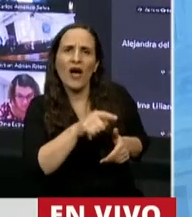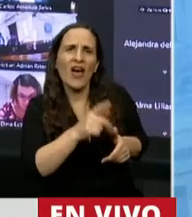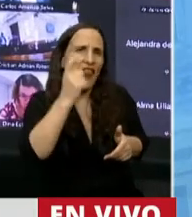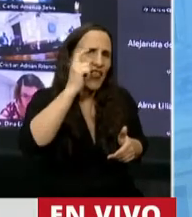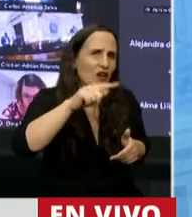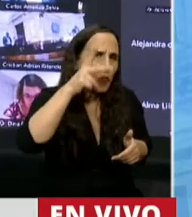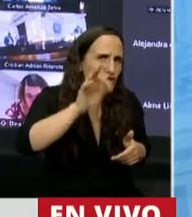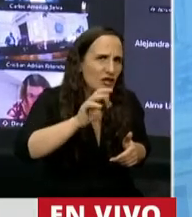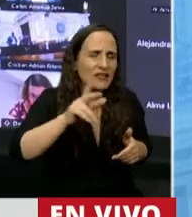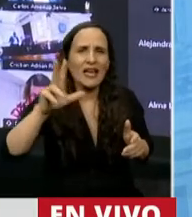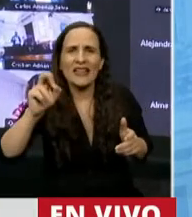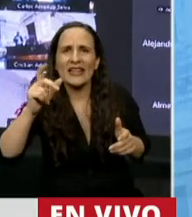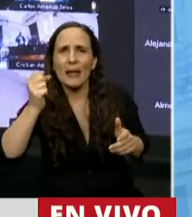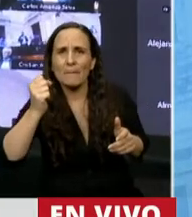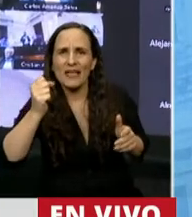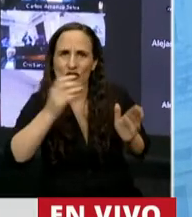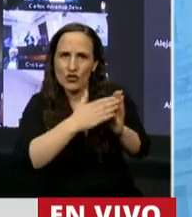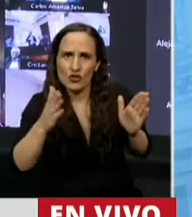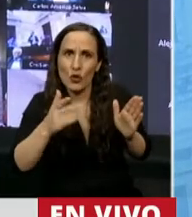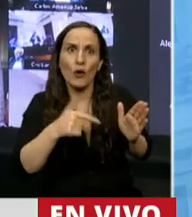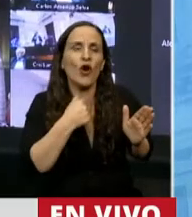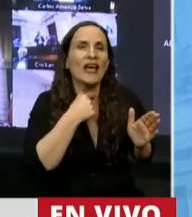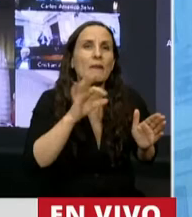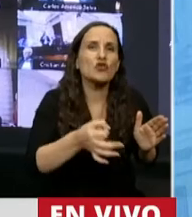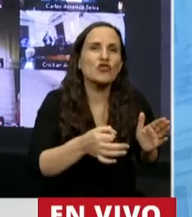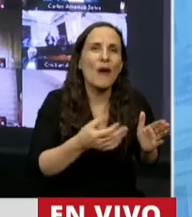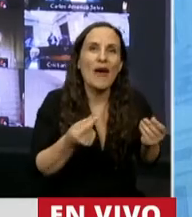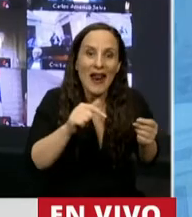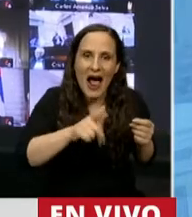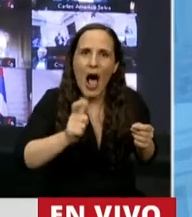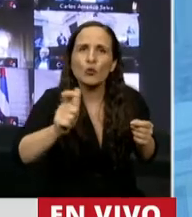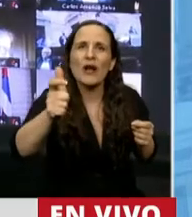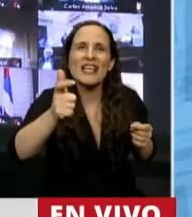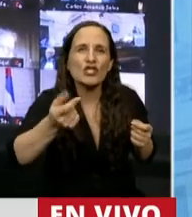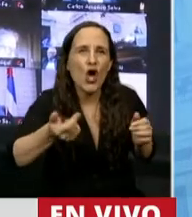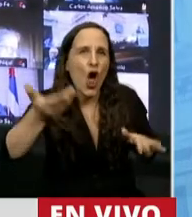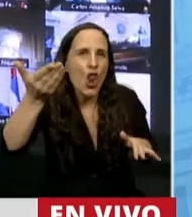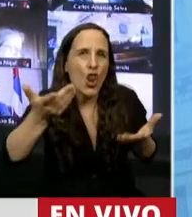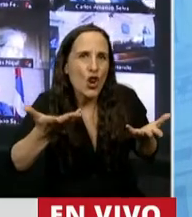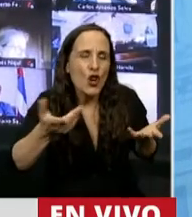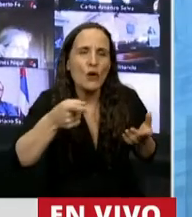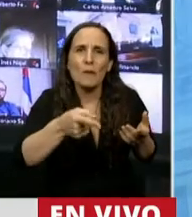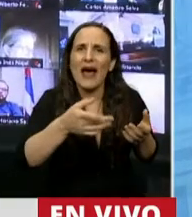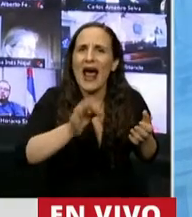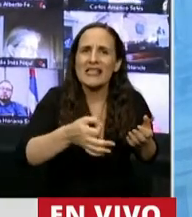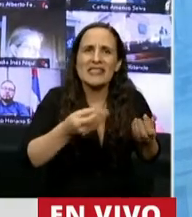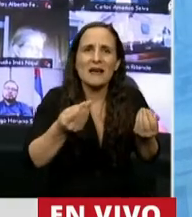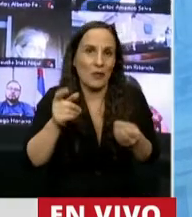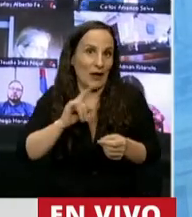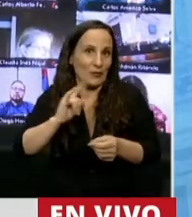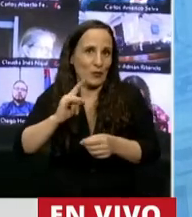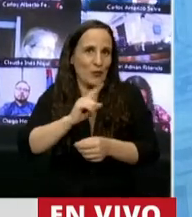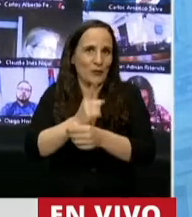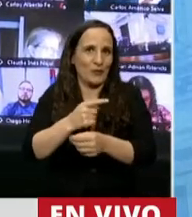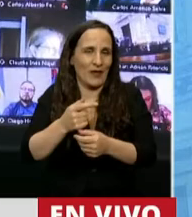30 pesos cada uno, pues nos interesaría saber cuál es la actualización que se ha hecho en base en la utilización de estas facultades. Así que